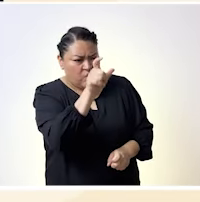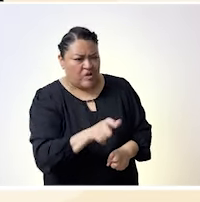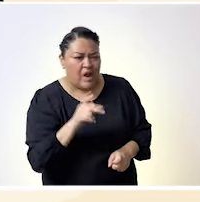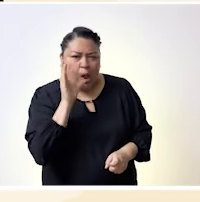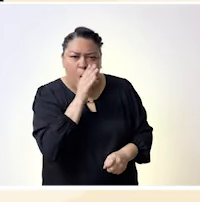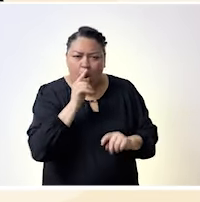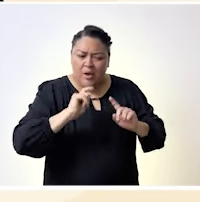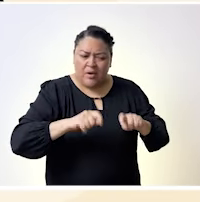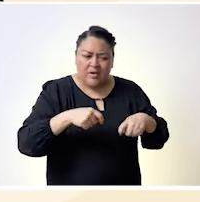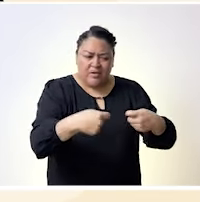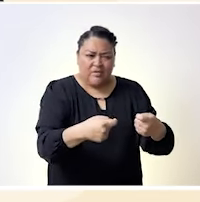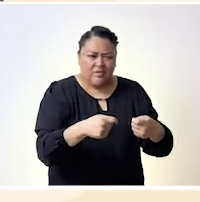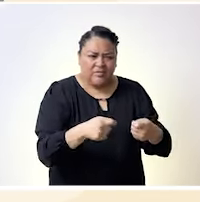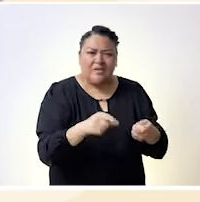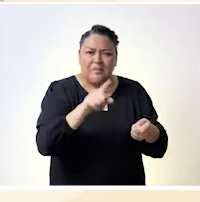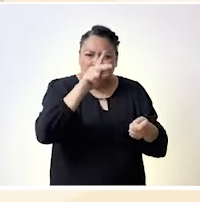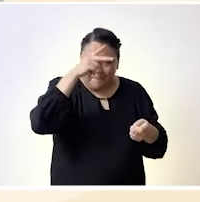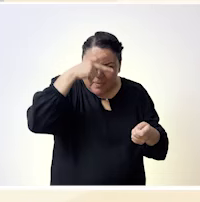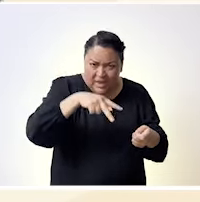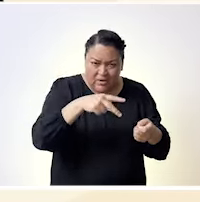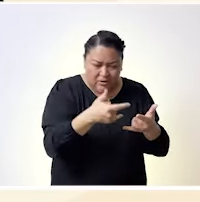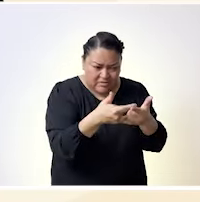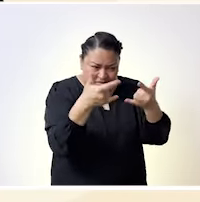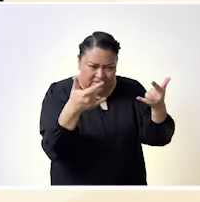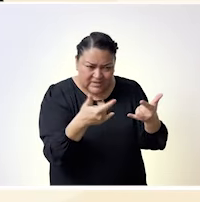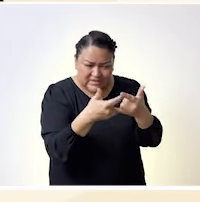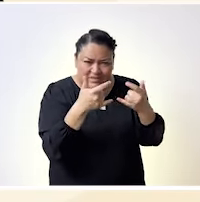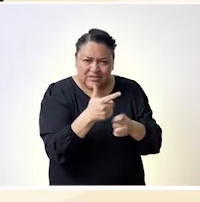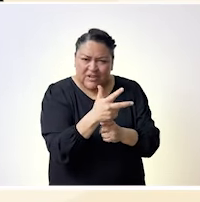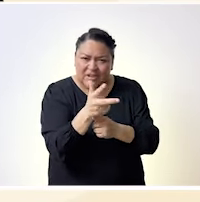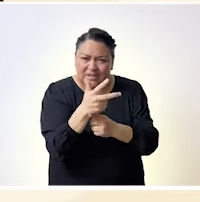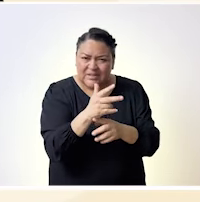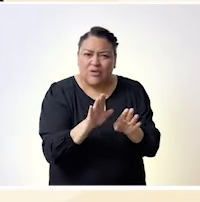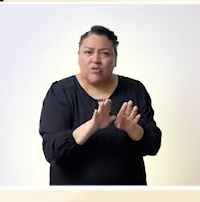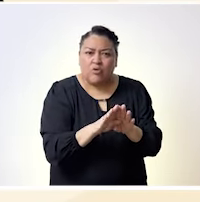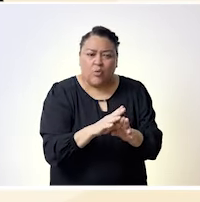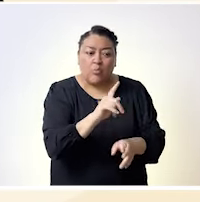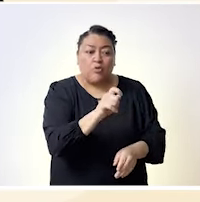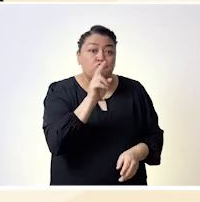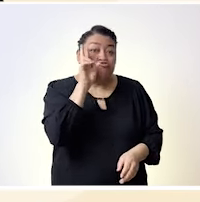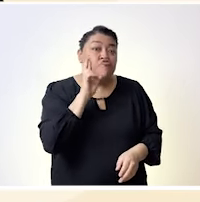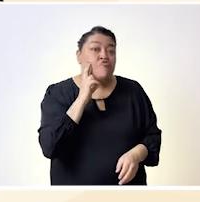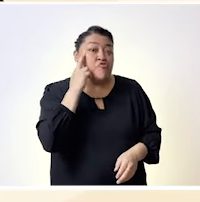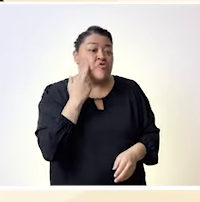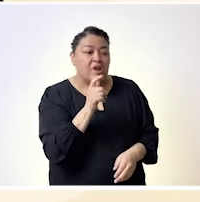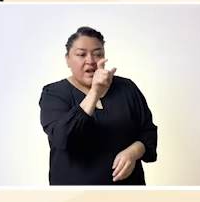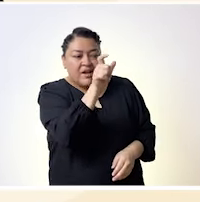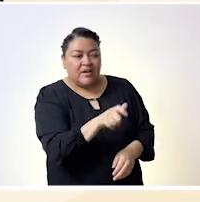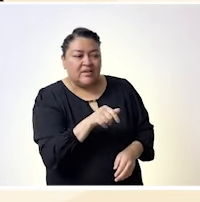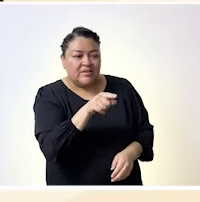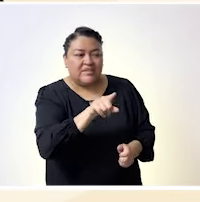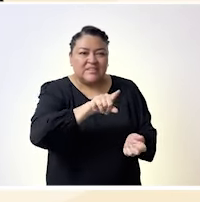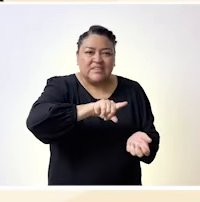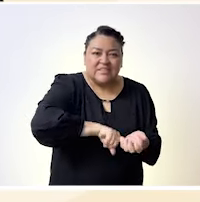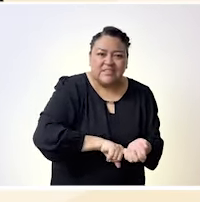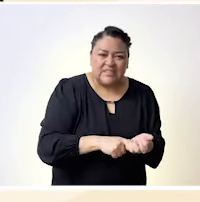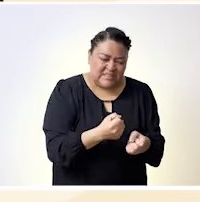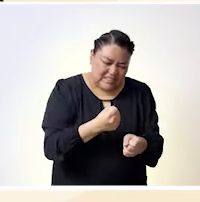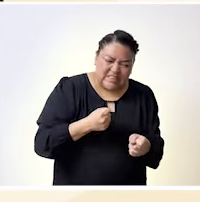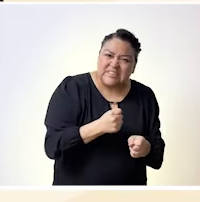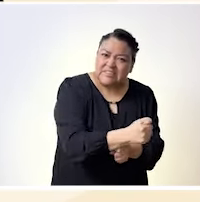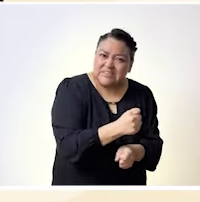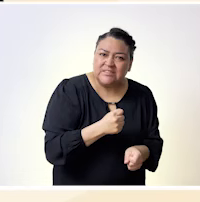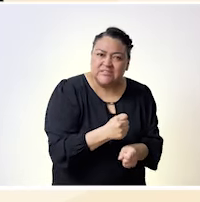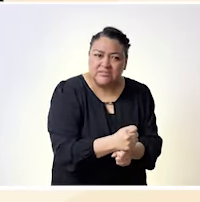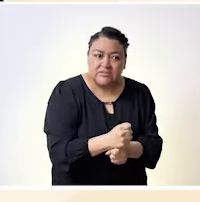la investigación, la representación de las mujeres afromexicanas en las telenovelas mexicanas, la racialización de su identidad como una